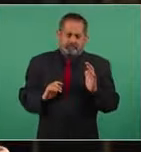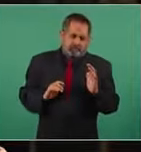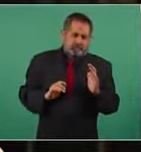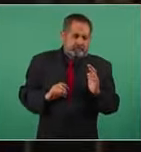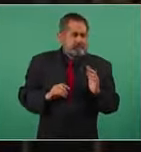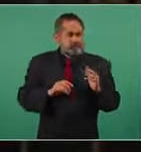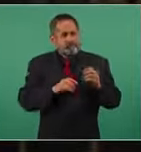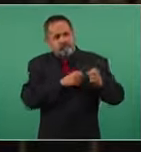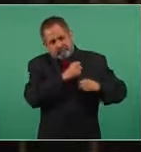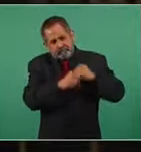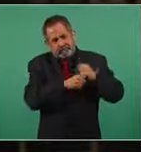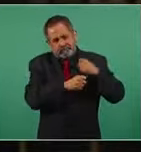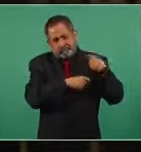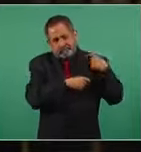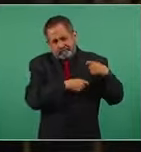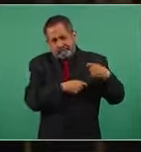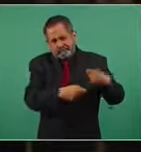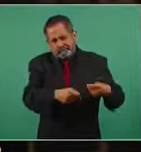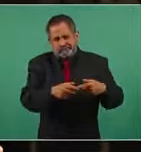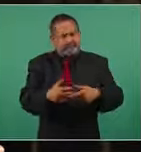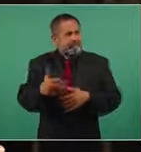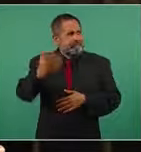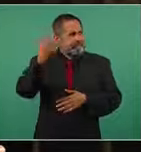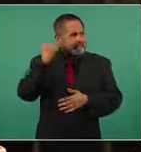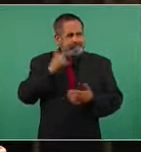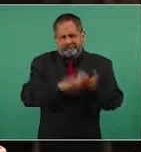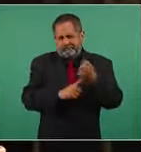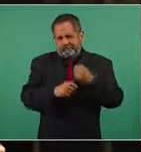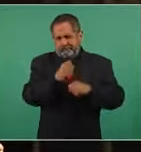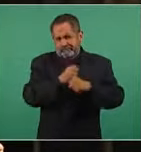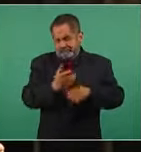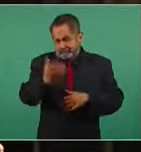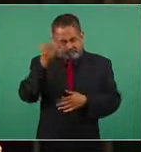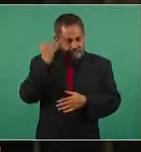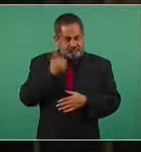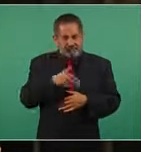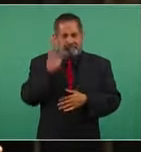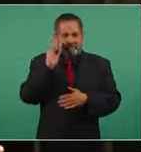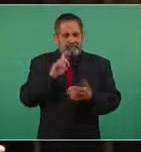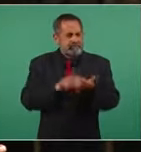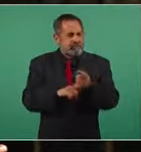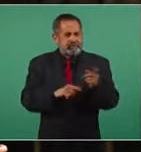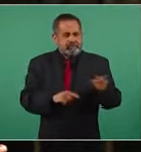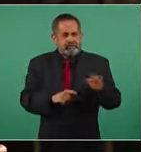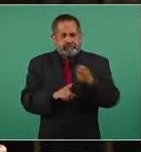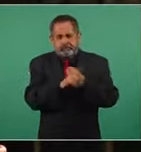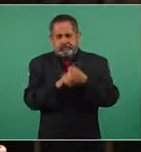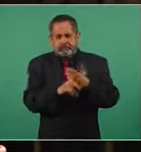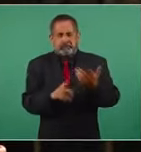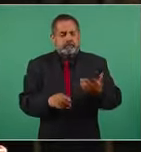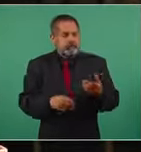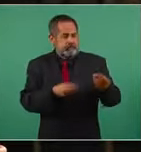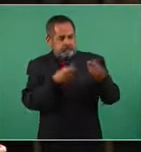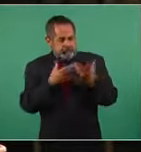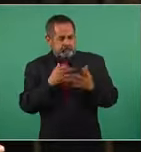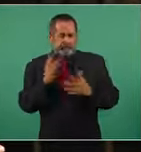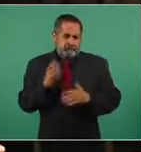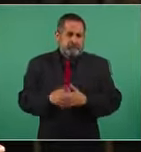arrastrando de este gobierno, de lo que corre, sino de mucho tiempo y así nos lo han expresado.